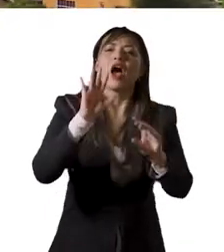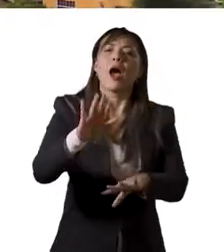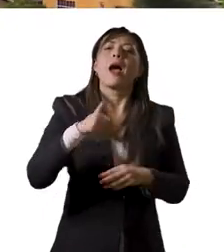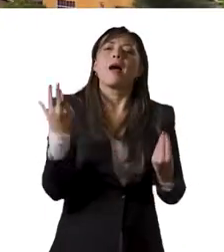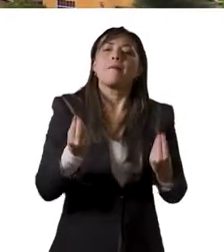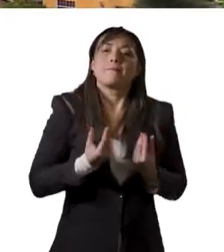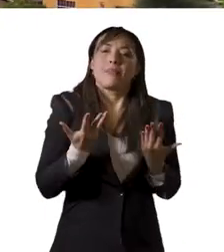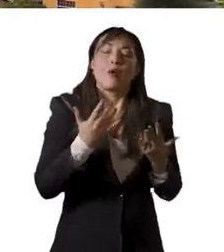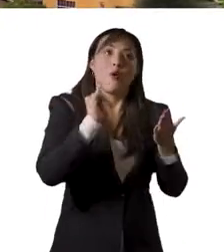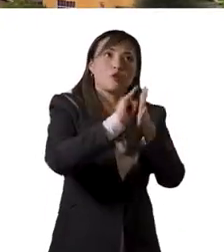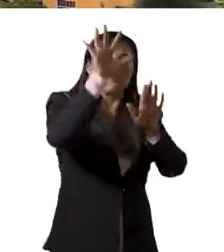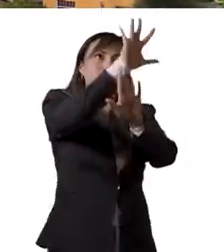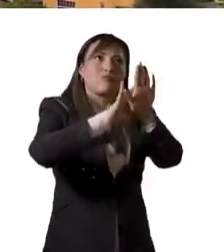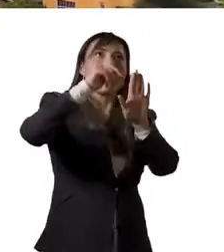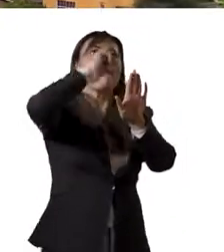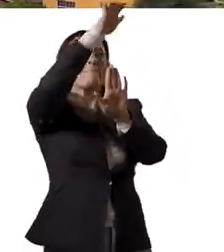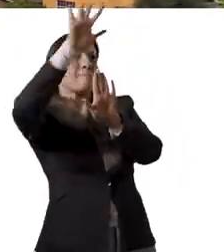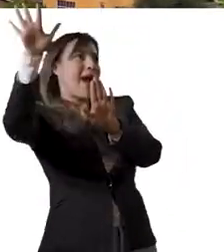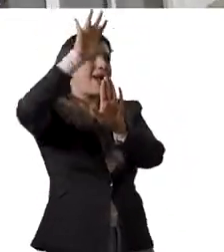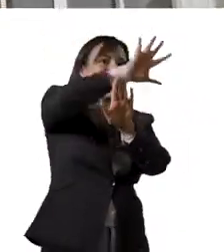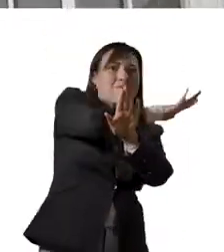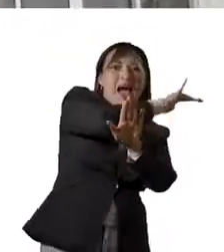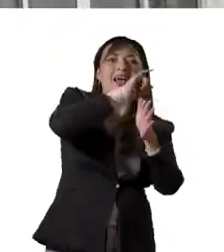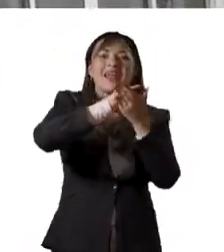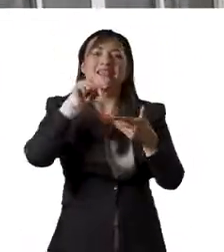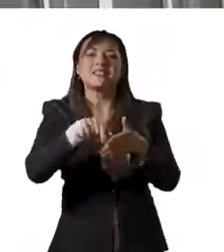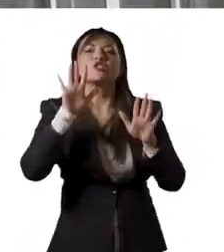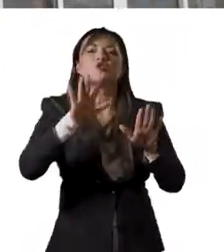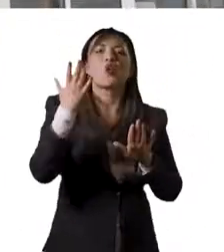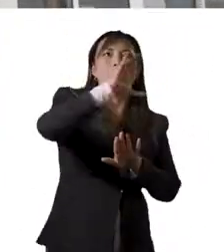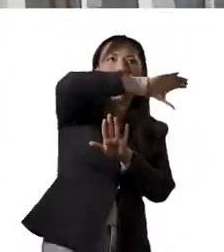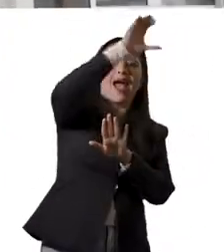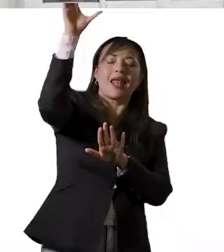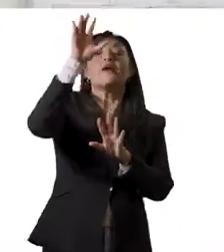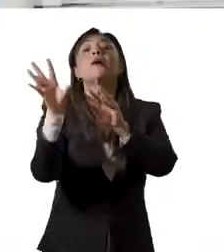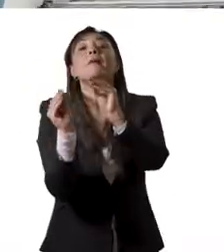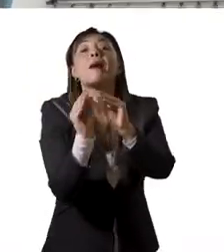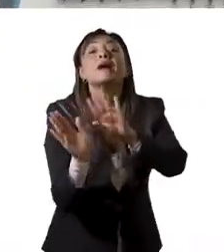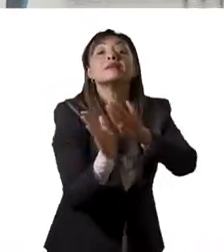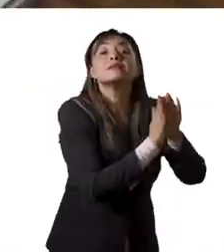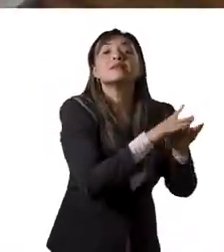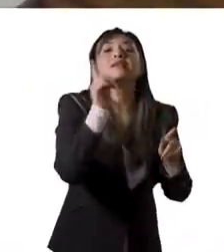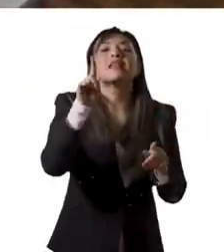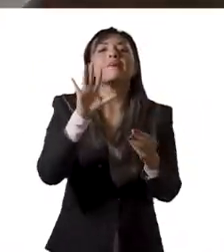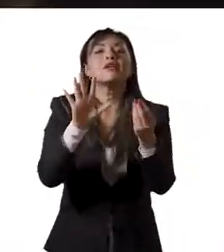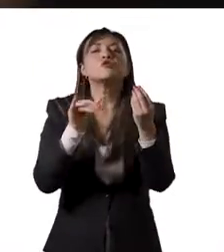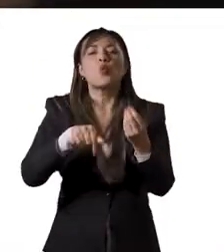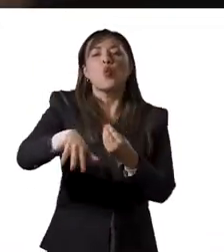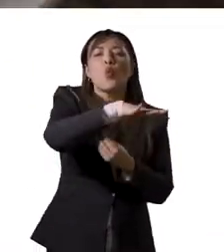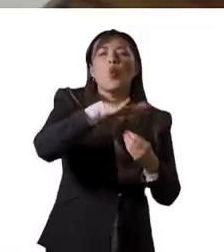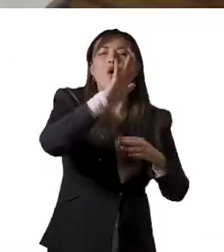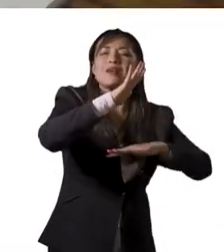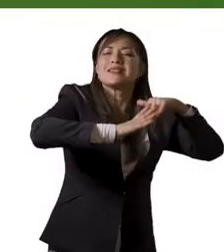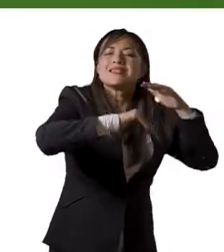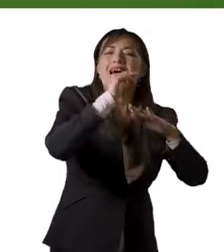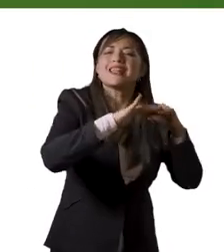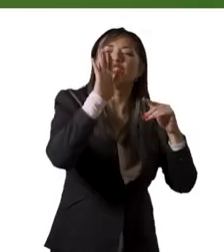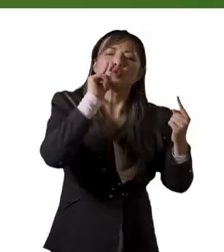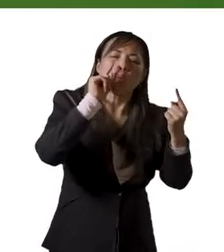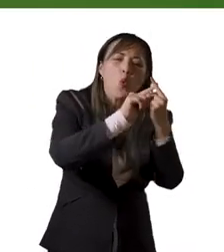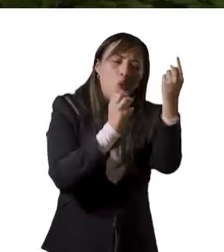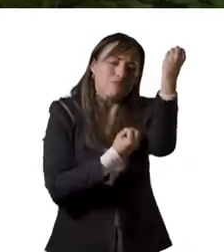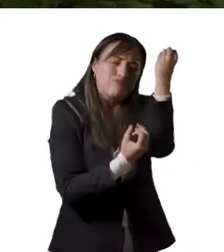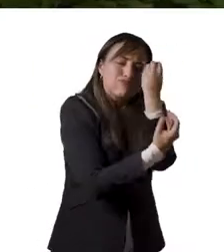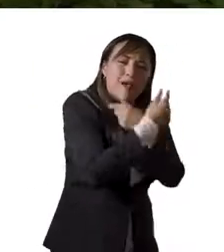Bioazul, Dos Mares, Un País, Territorios por Explorar de la Sede Caribe. Además, el Jardín Botánico de San